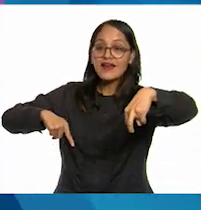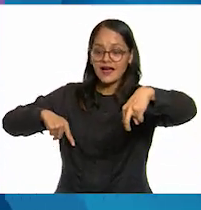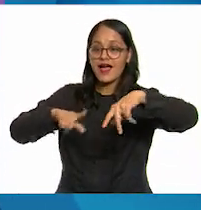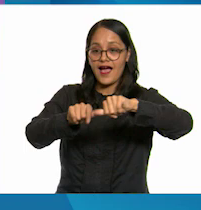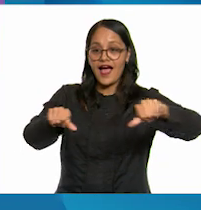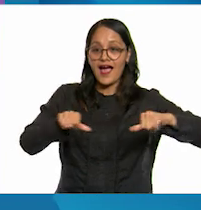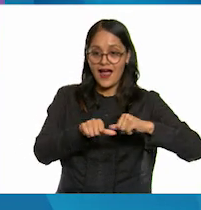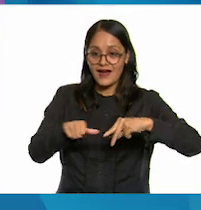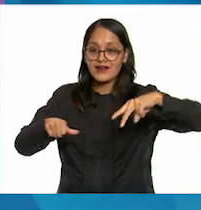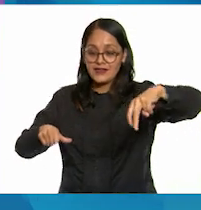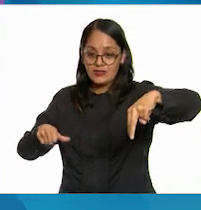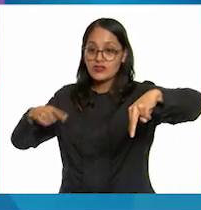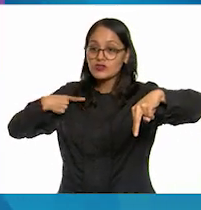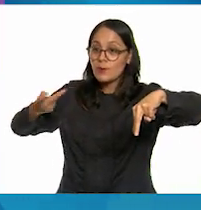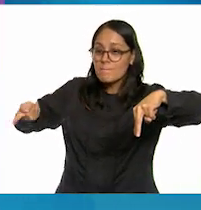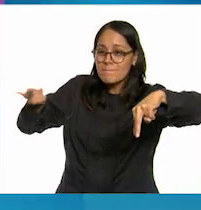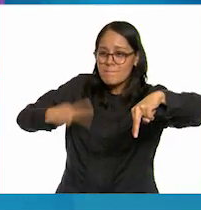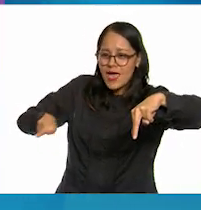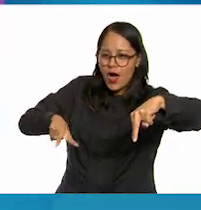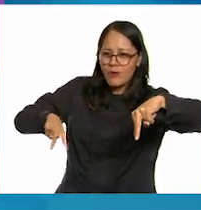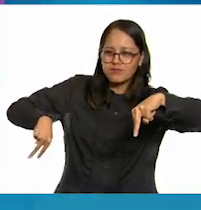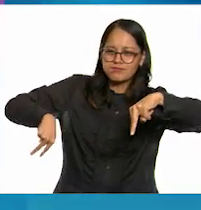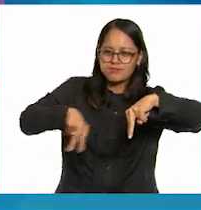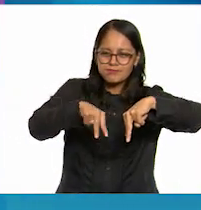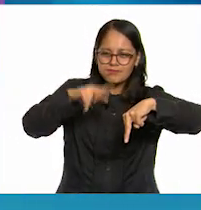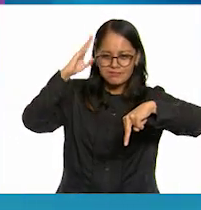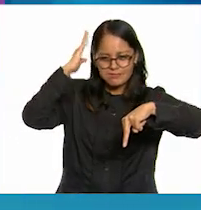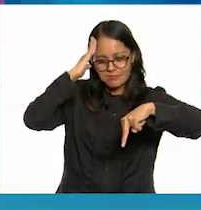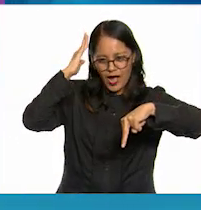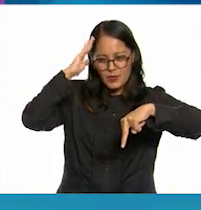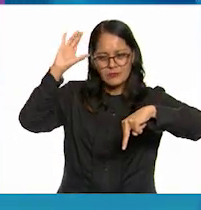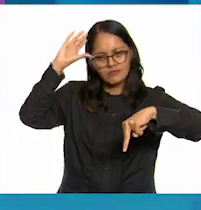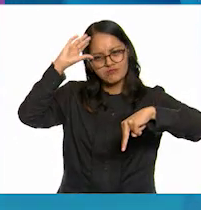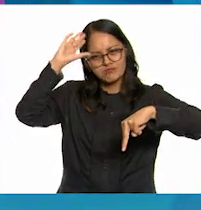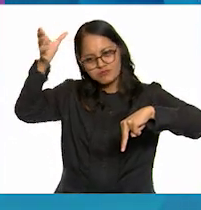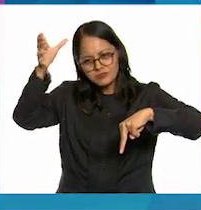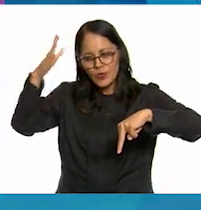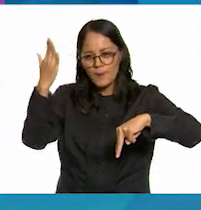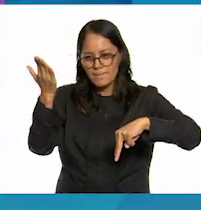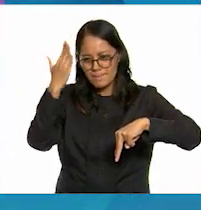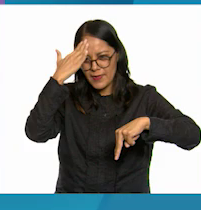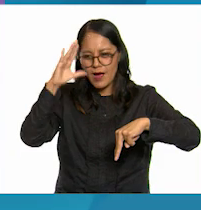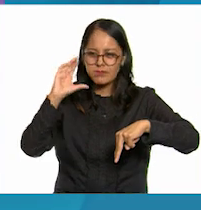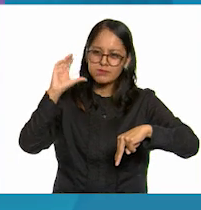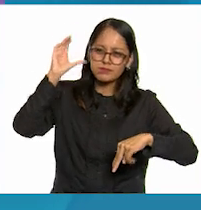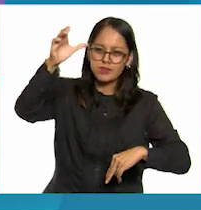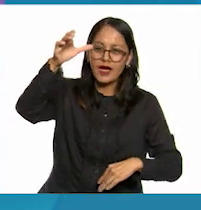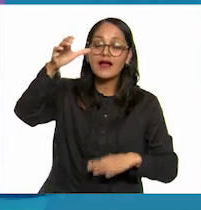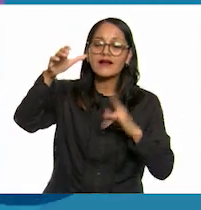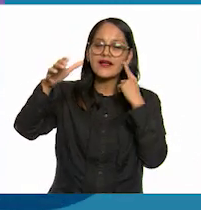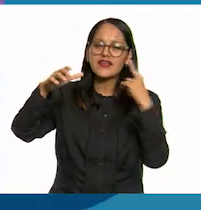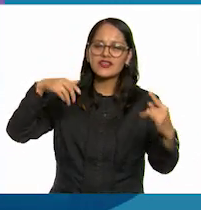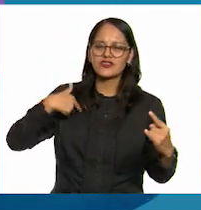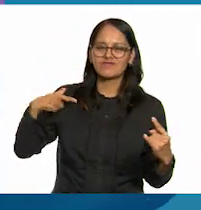entonces yo la veo venir golpeo con la cabeza el balón en movimiento y meto un golazo